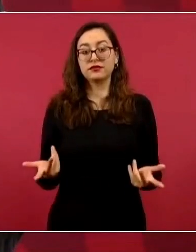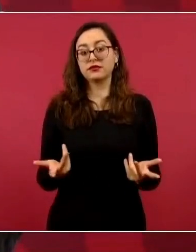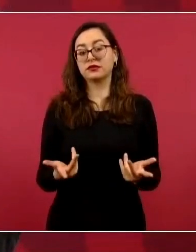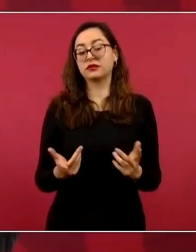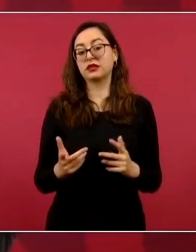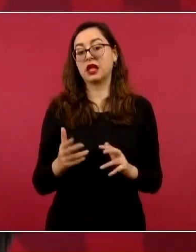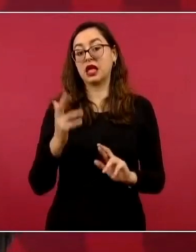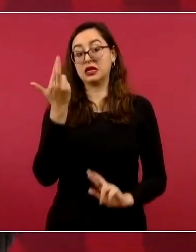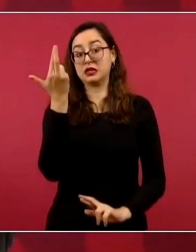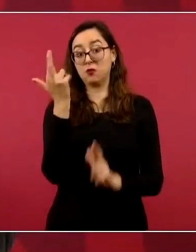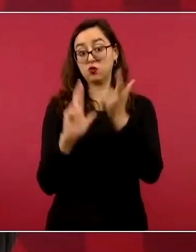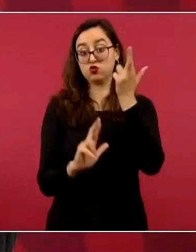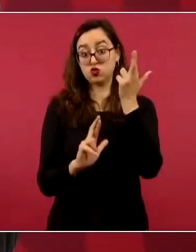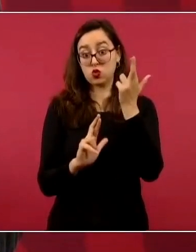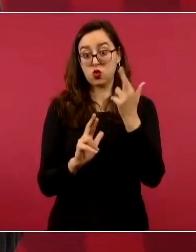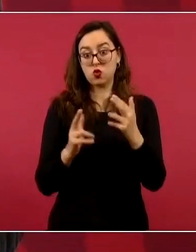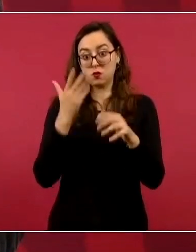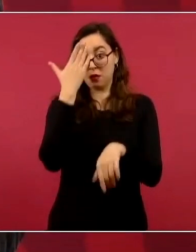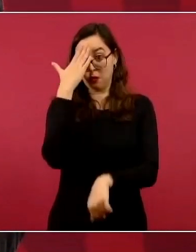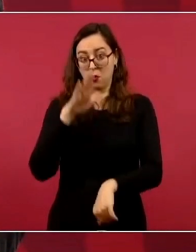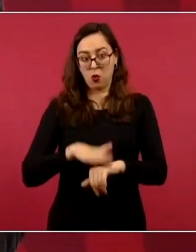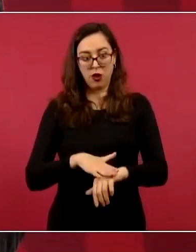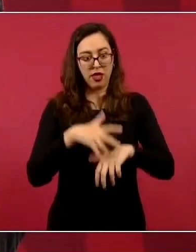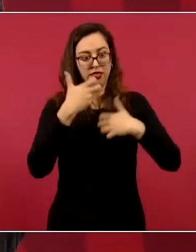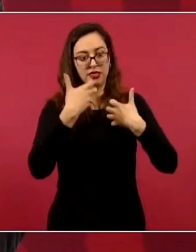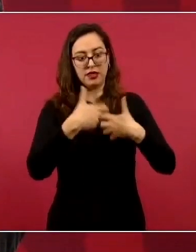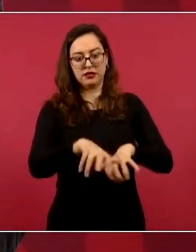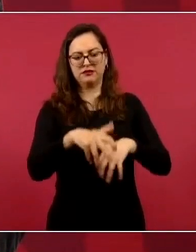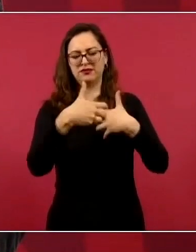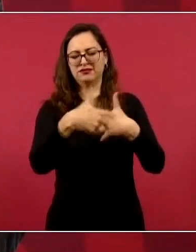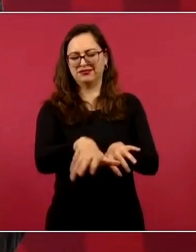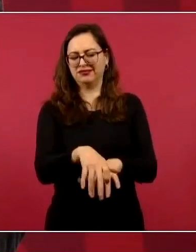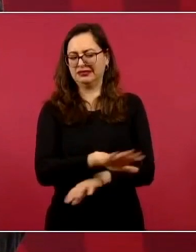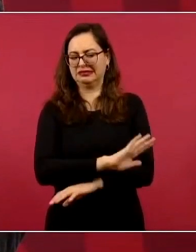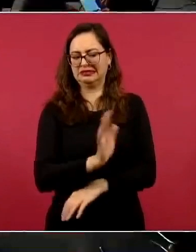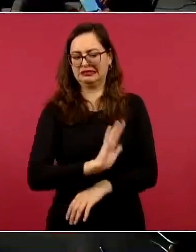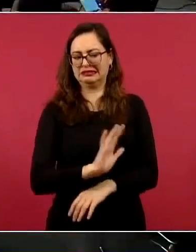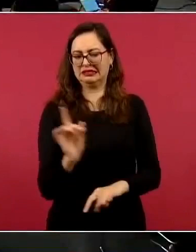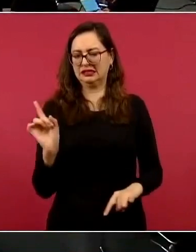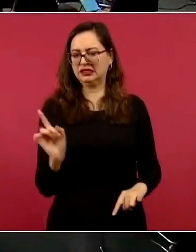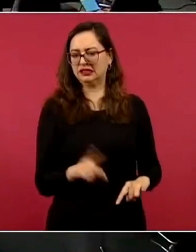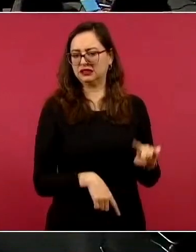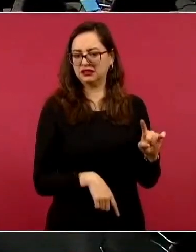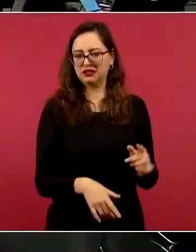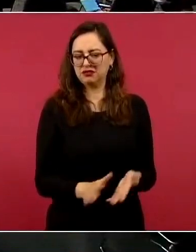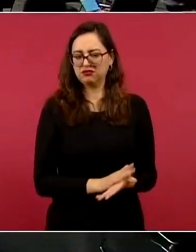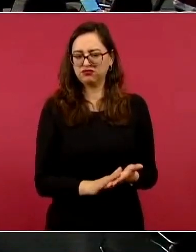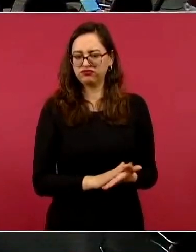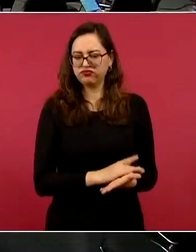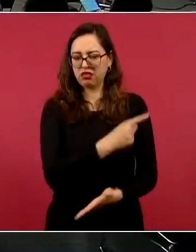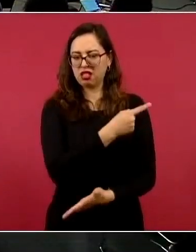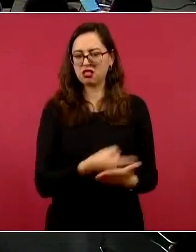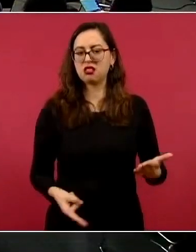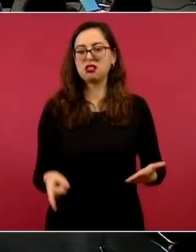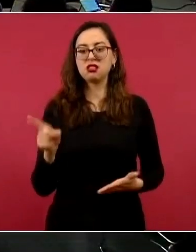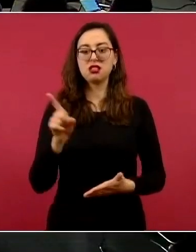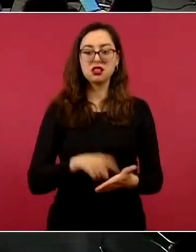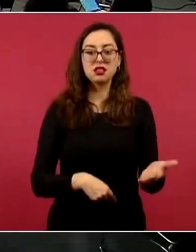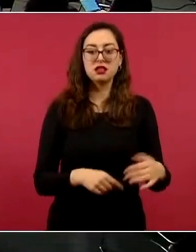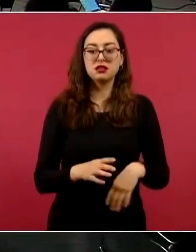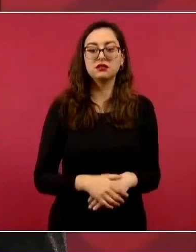se suspendieron, eran desfiles